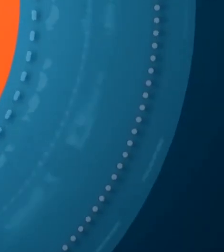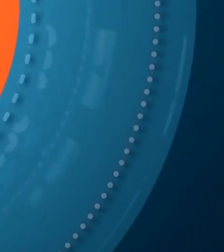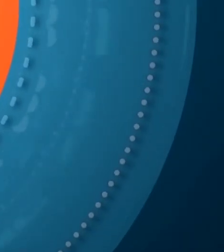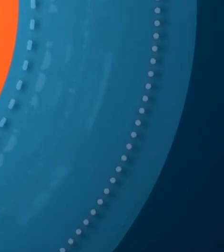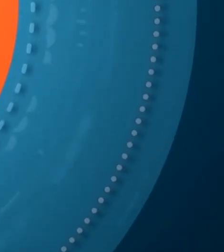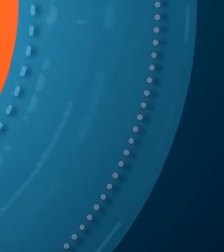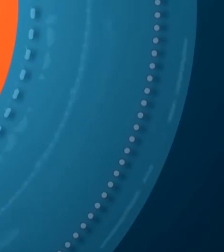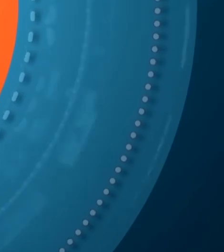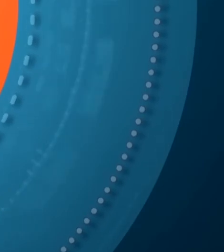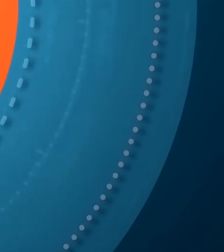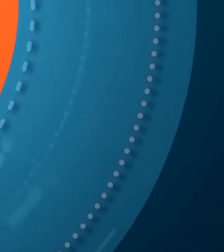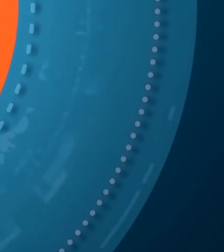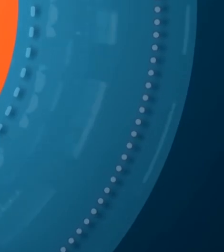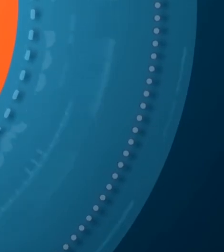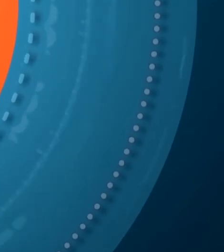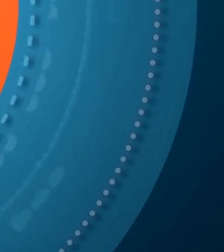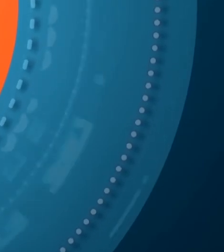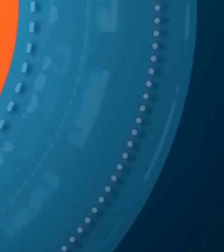¡Gracias! ¡Gracias! ¡Gracias!